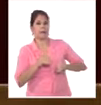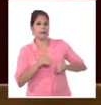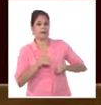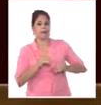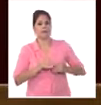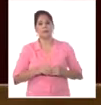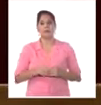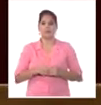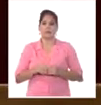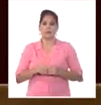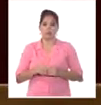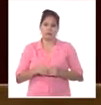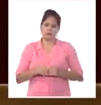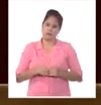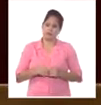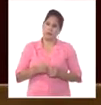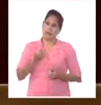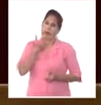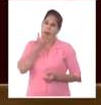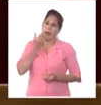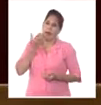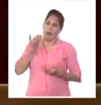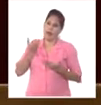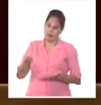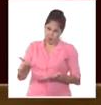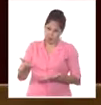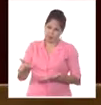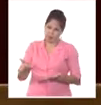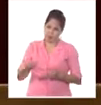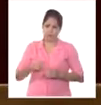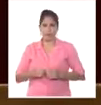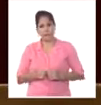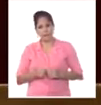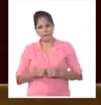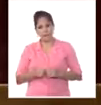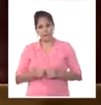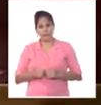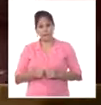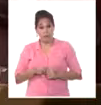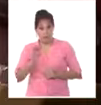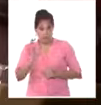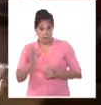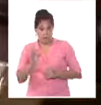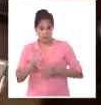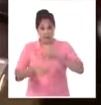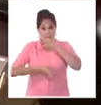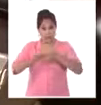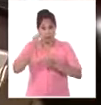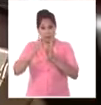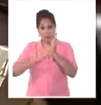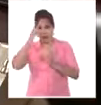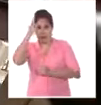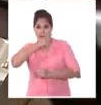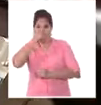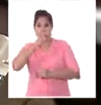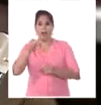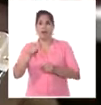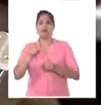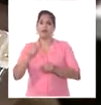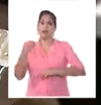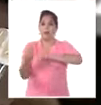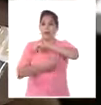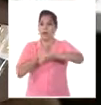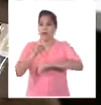ser. Fin de la cita. Qué equivocado estaba el avance. Desde aquel anuncio de abril hasta la promulgación